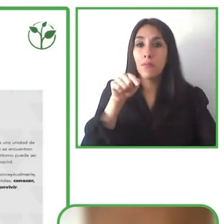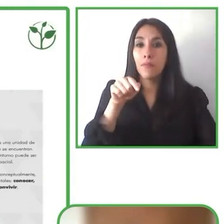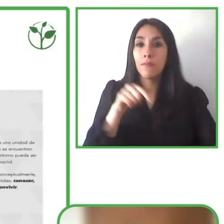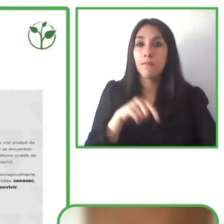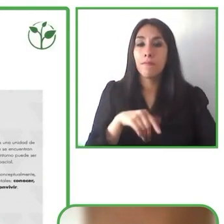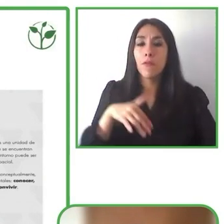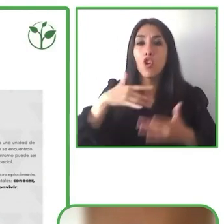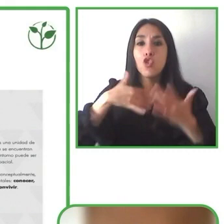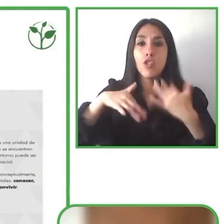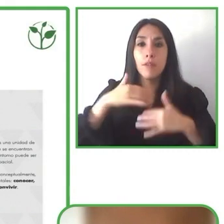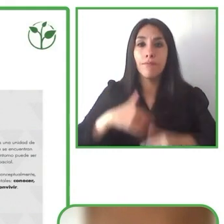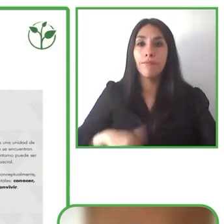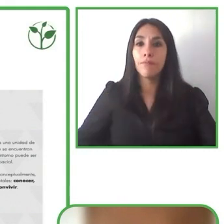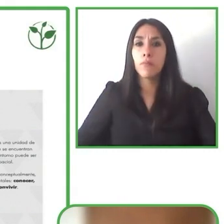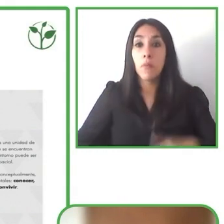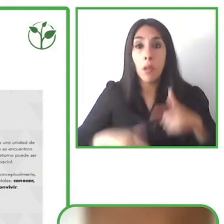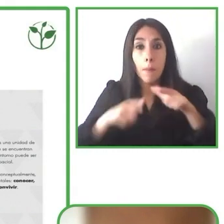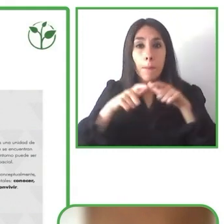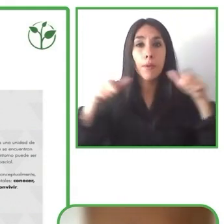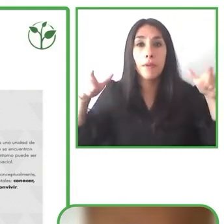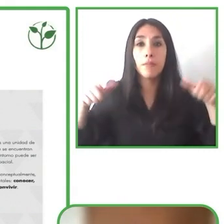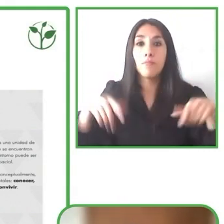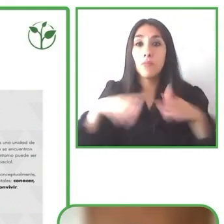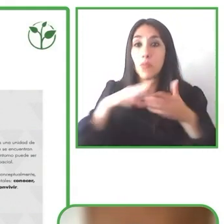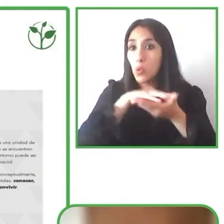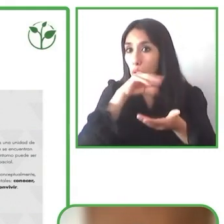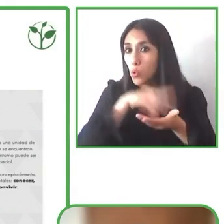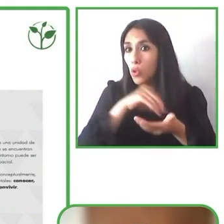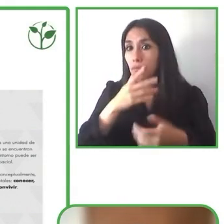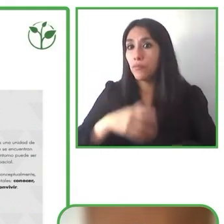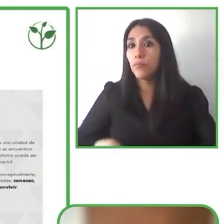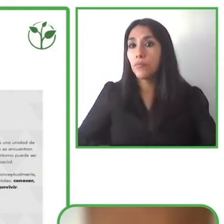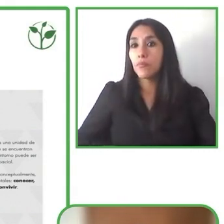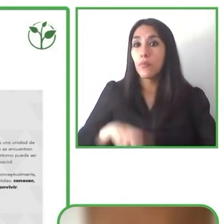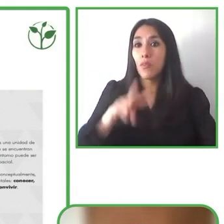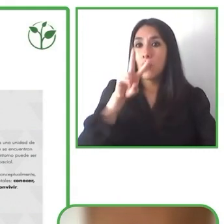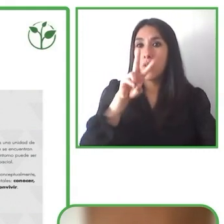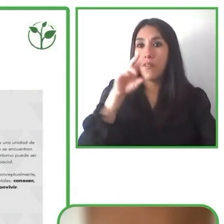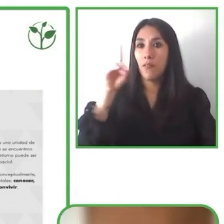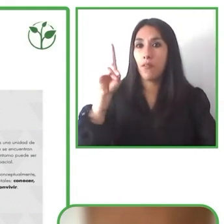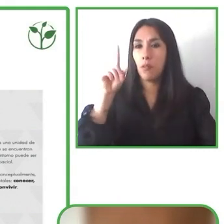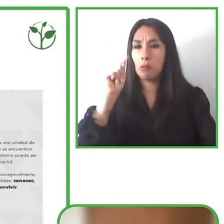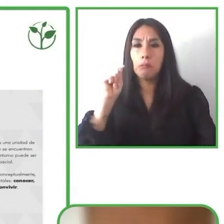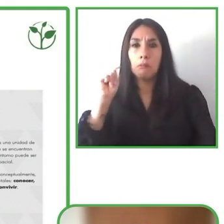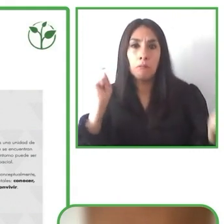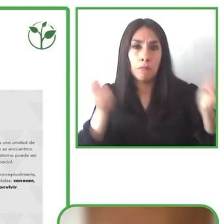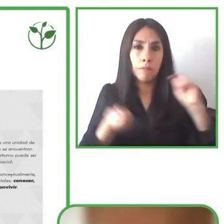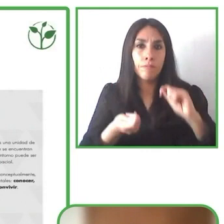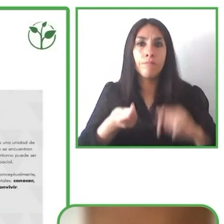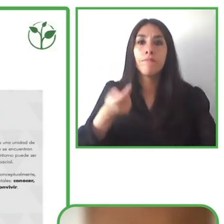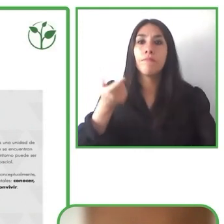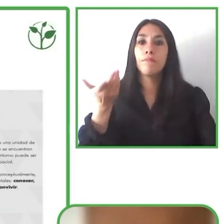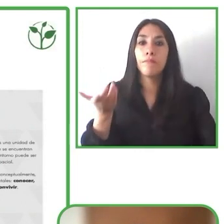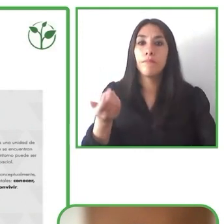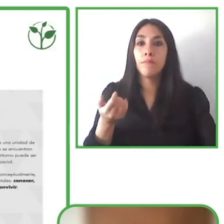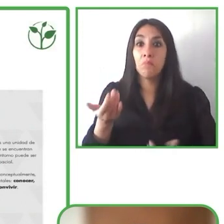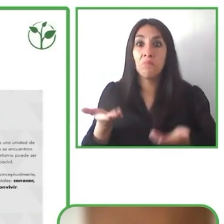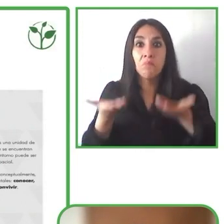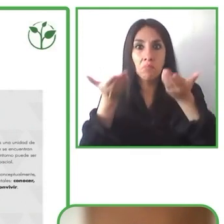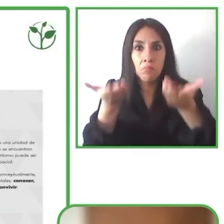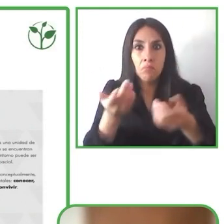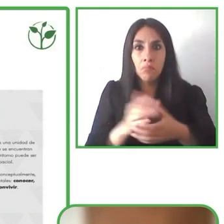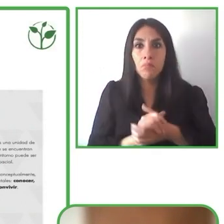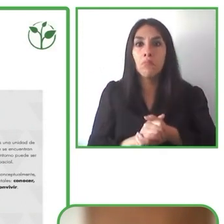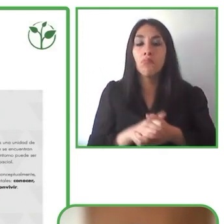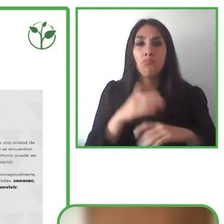tridimensional que tenemos en donde ponemos sobre el tapete el por qué es necesario como decimos